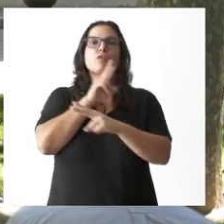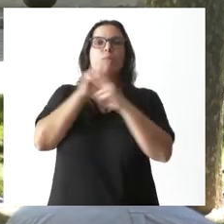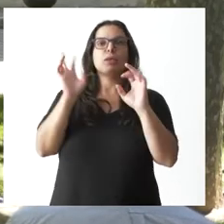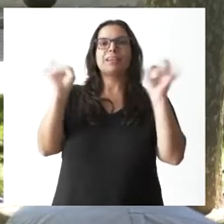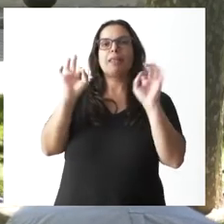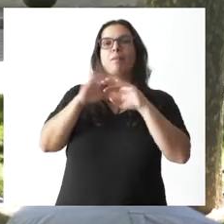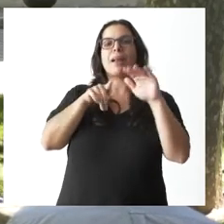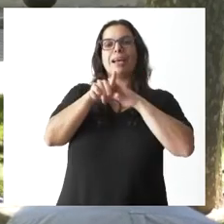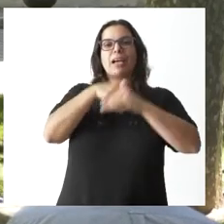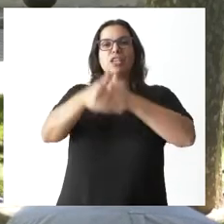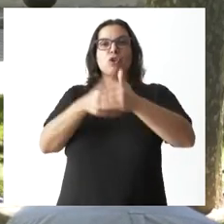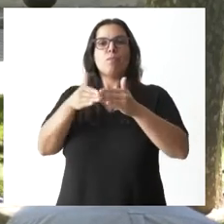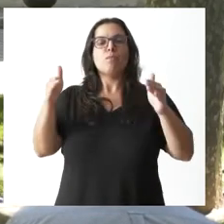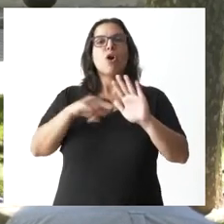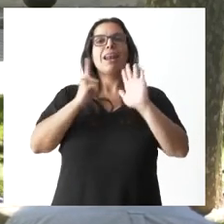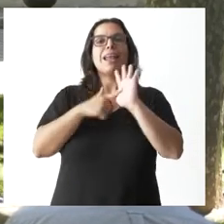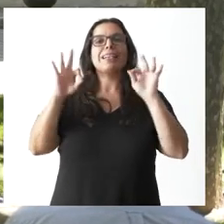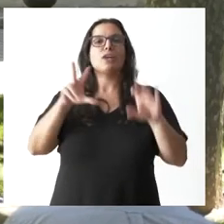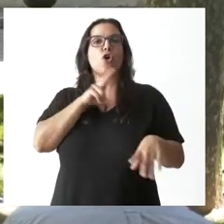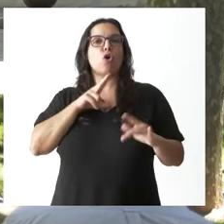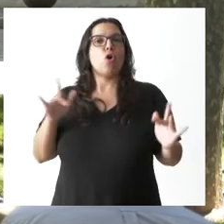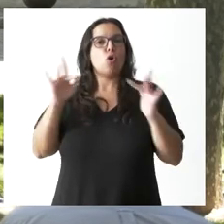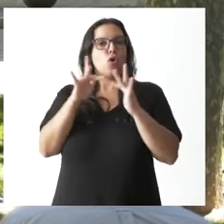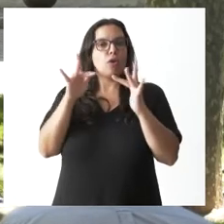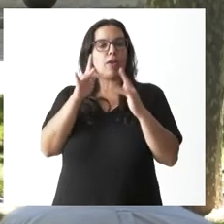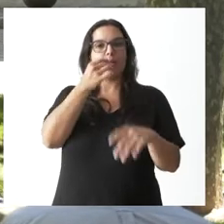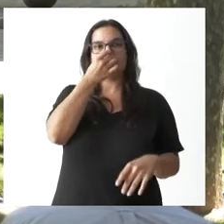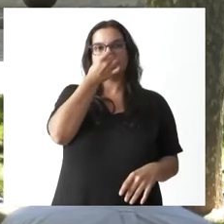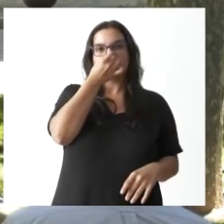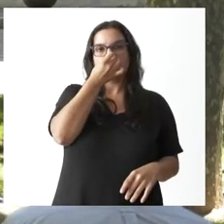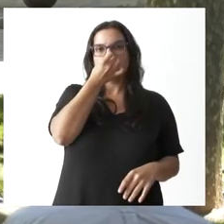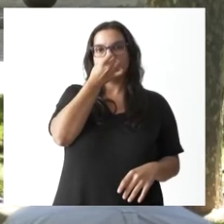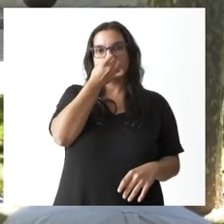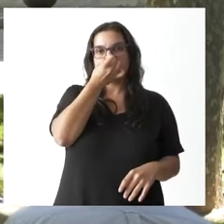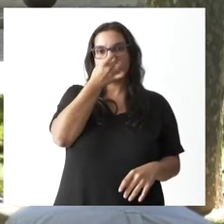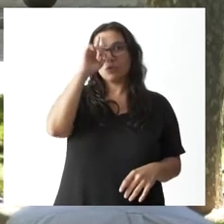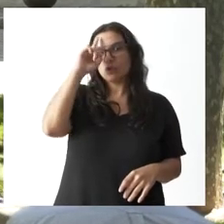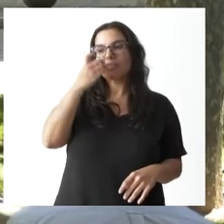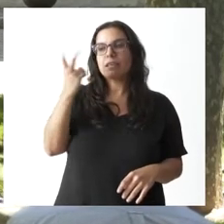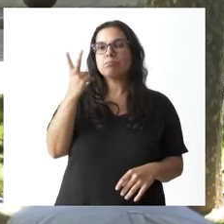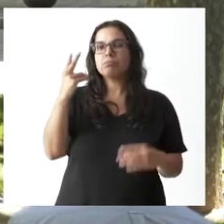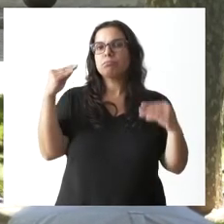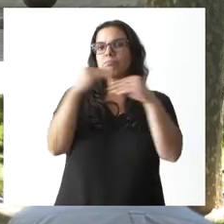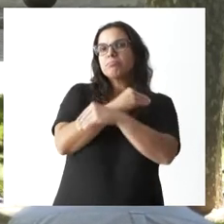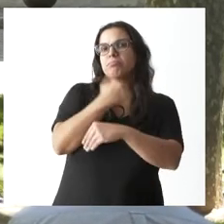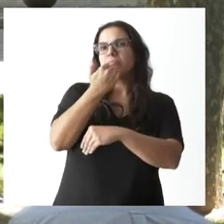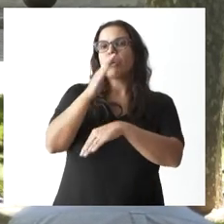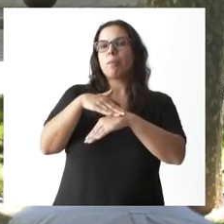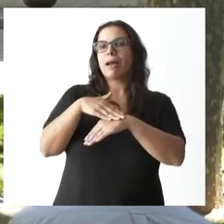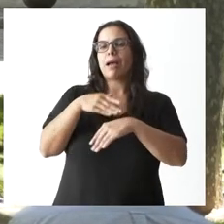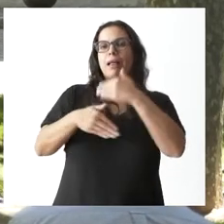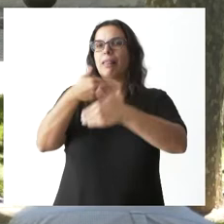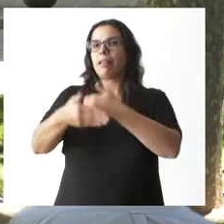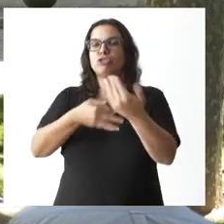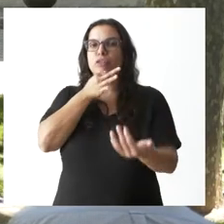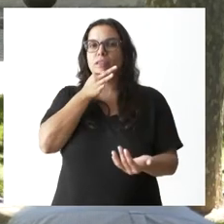concordia. No sé si hay ahí algún desacuerdo entre los dos partidos para llevarla a cabo. Y luego le quería